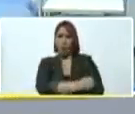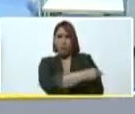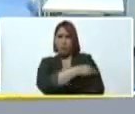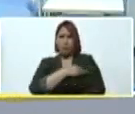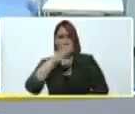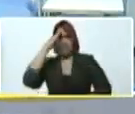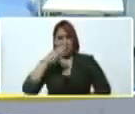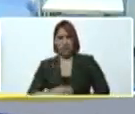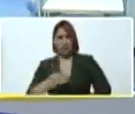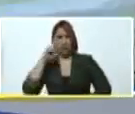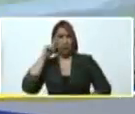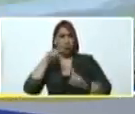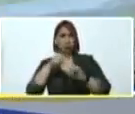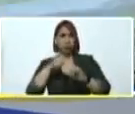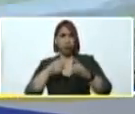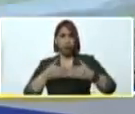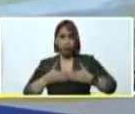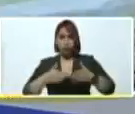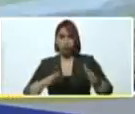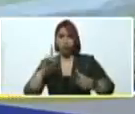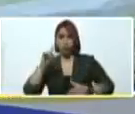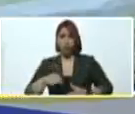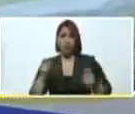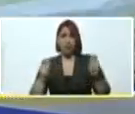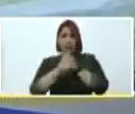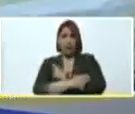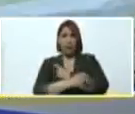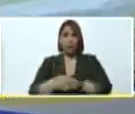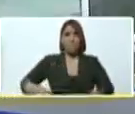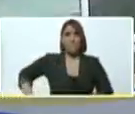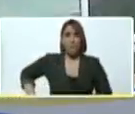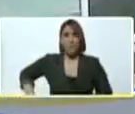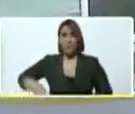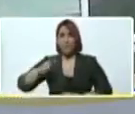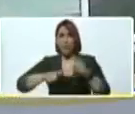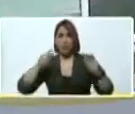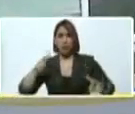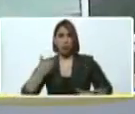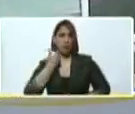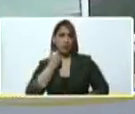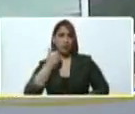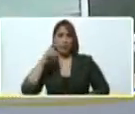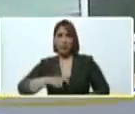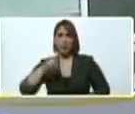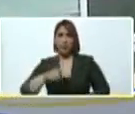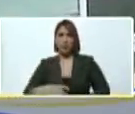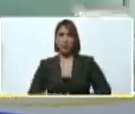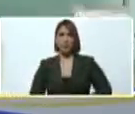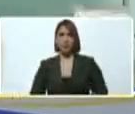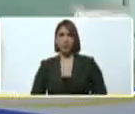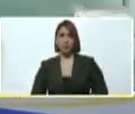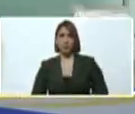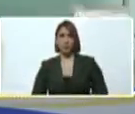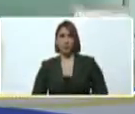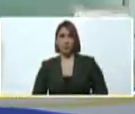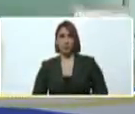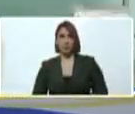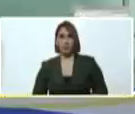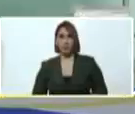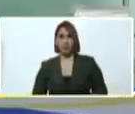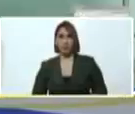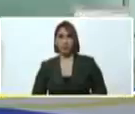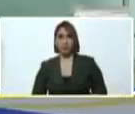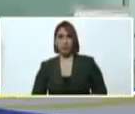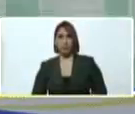para poder garantizar los trasplantes renales de los pacientes que así lo necesiten. Y